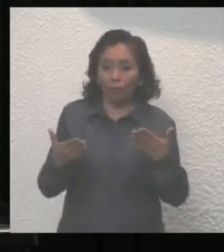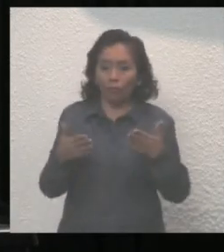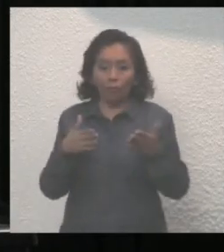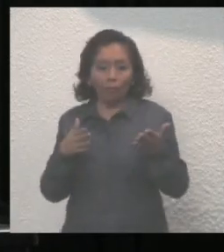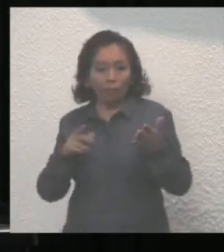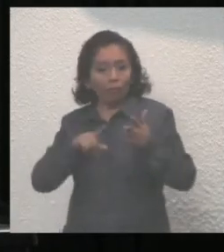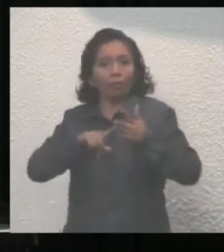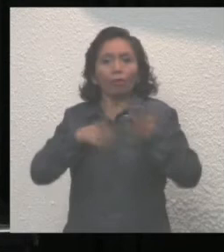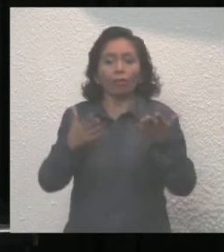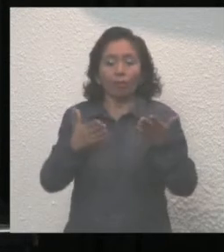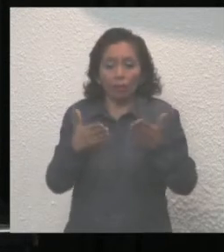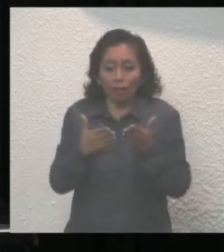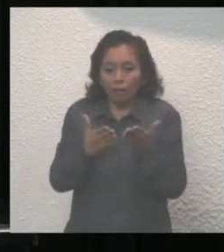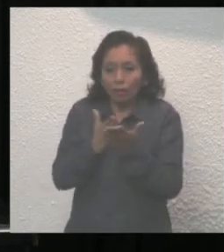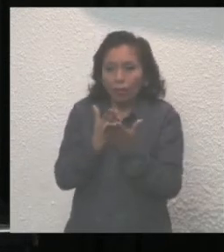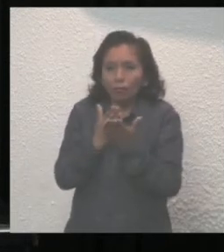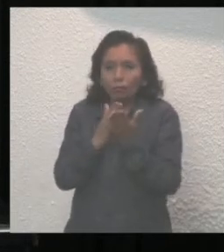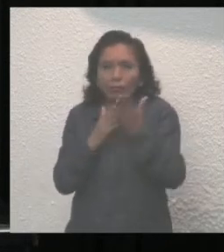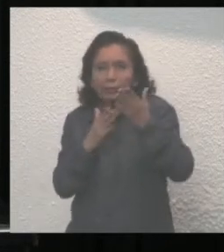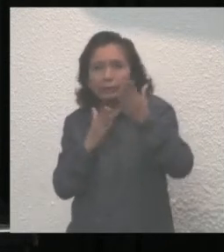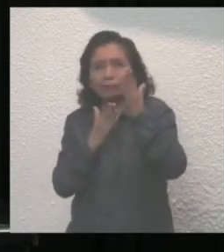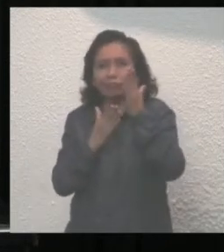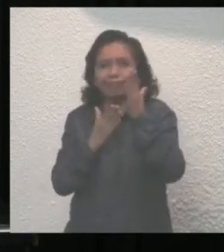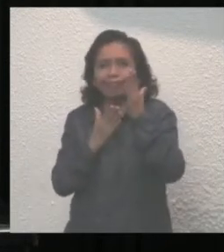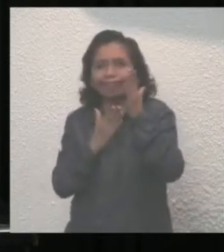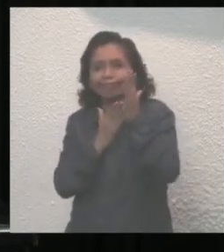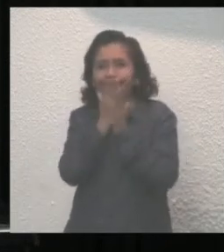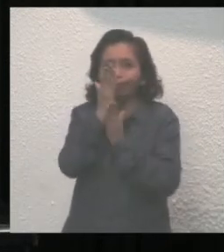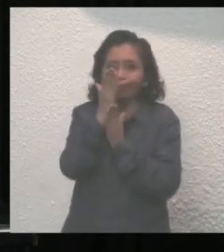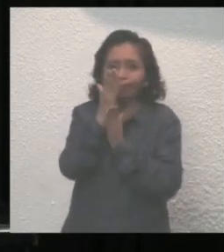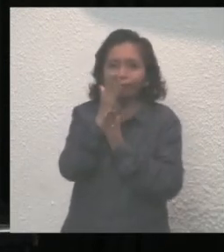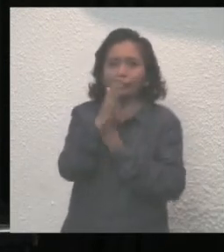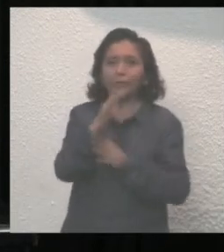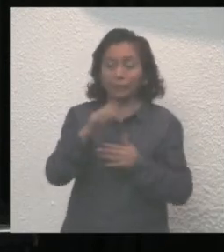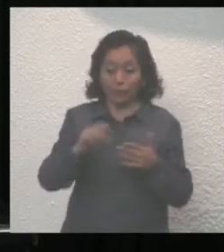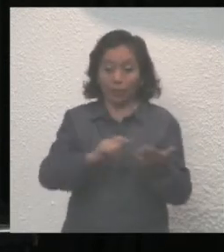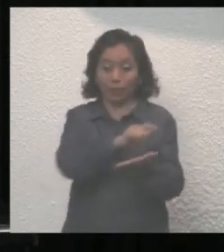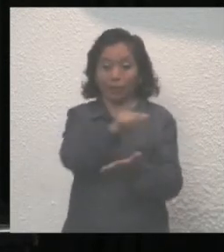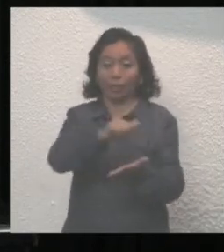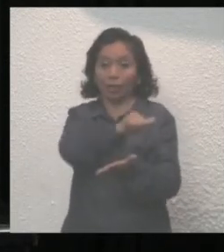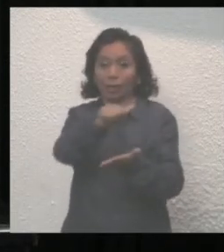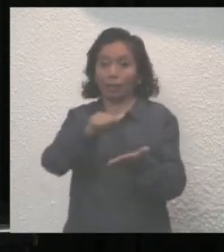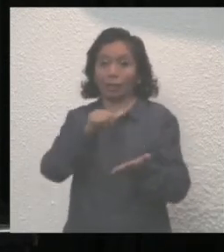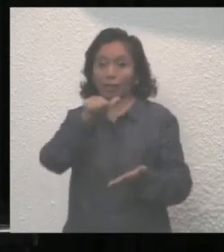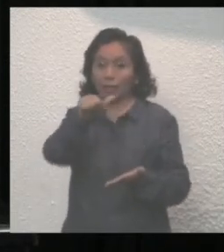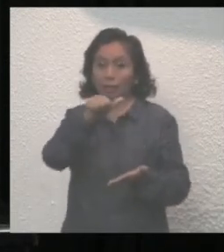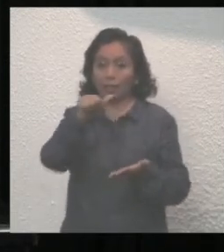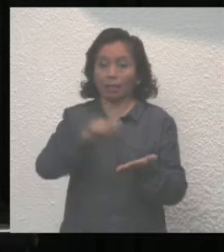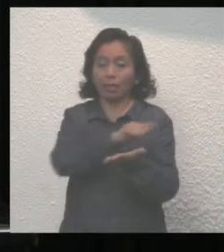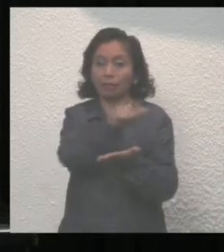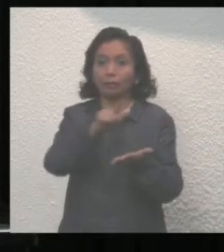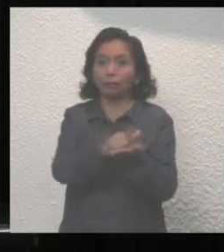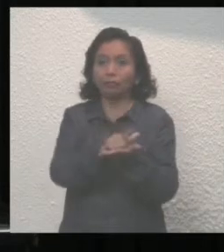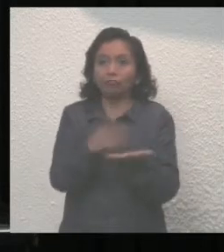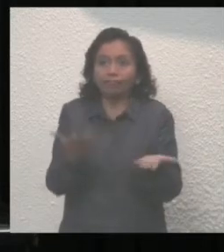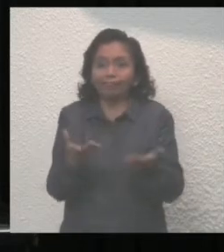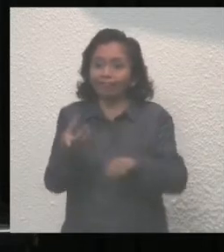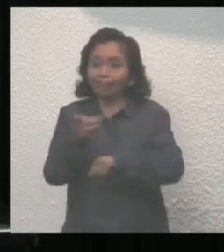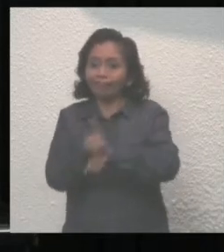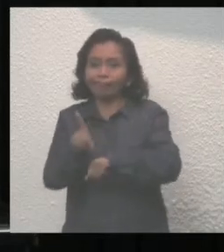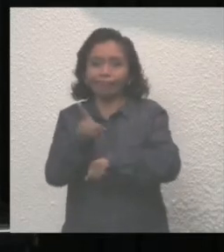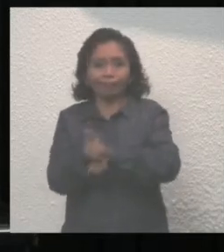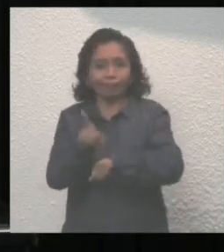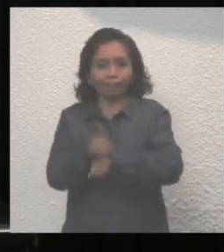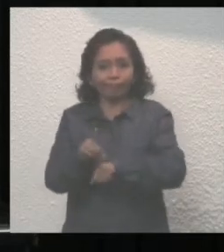igual a la recta final de esta décimo sexta legislatura. Y en unos cuantos días habrá de